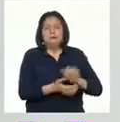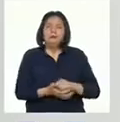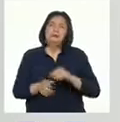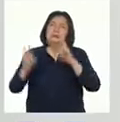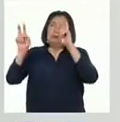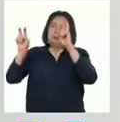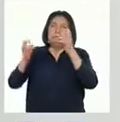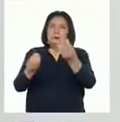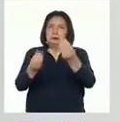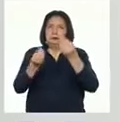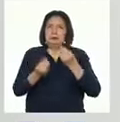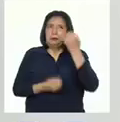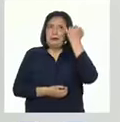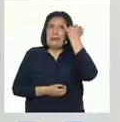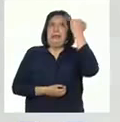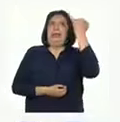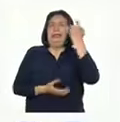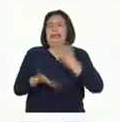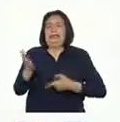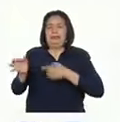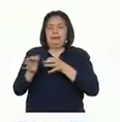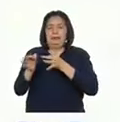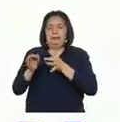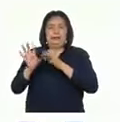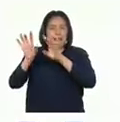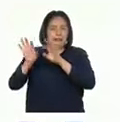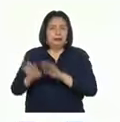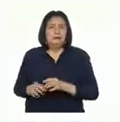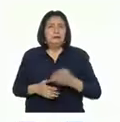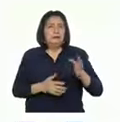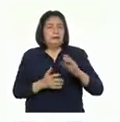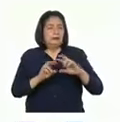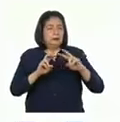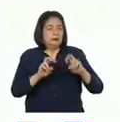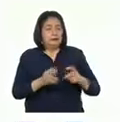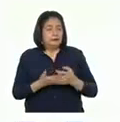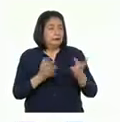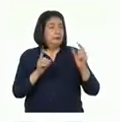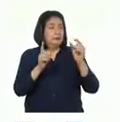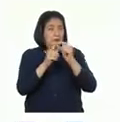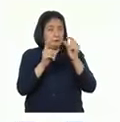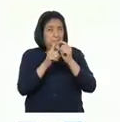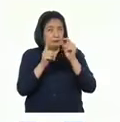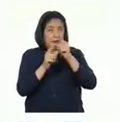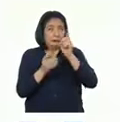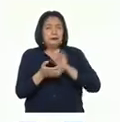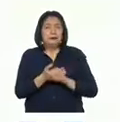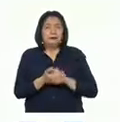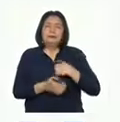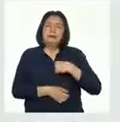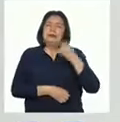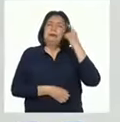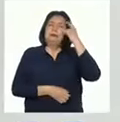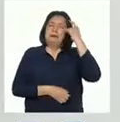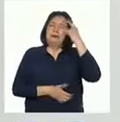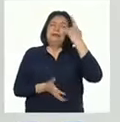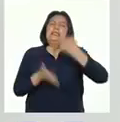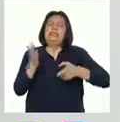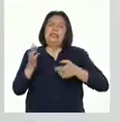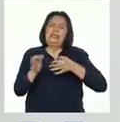título nos da una idea general del tema, pero analicemos las palabras clave del título para hacer nuestras predicciones.